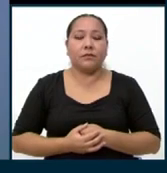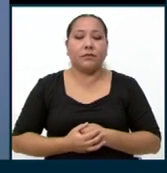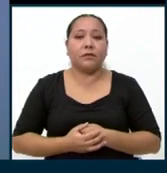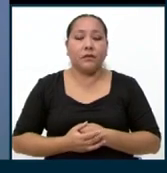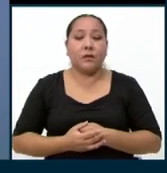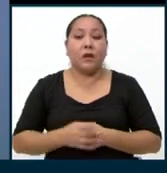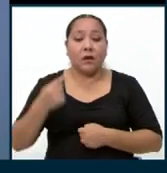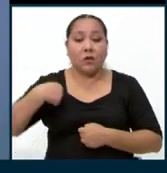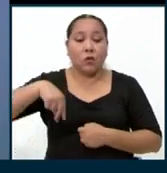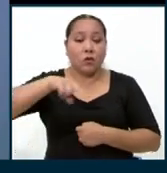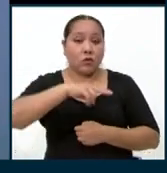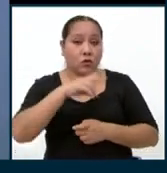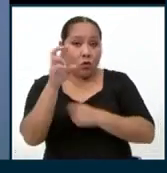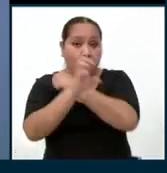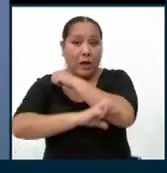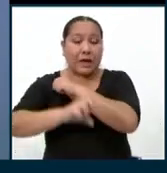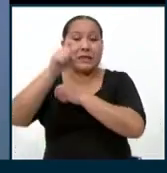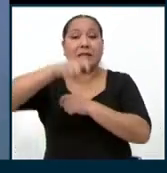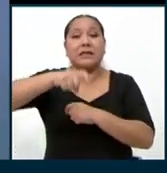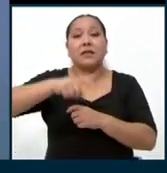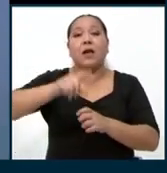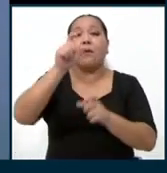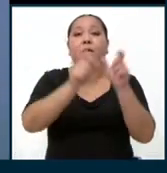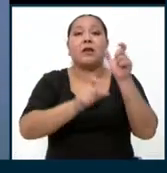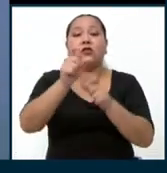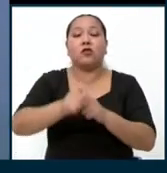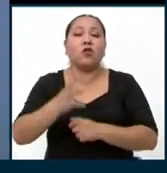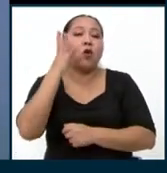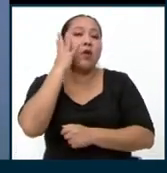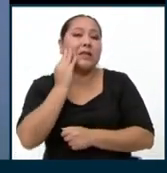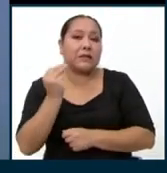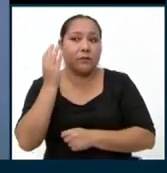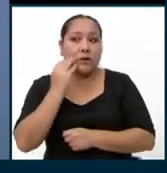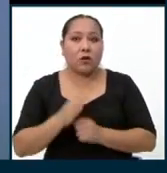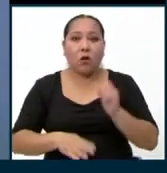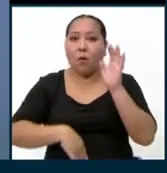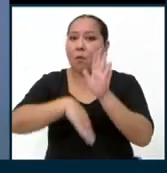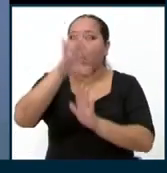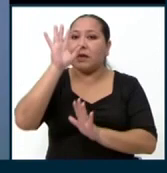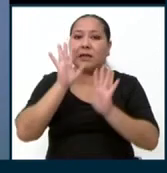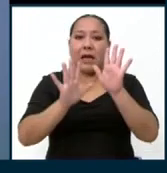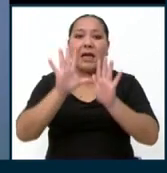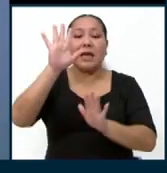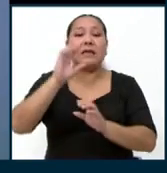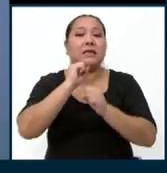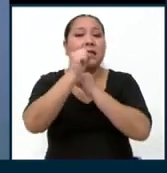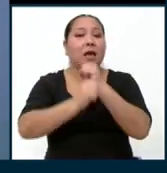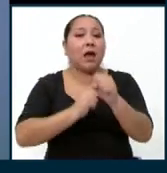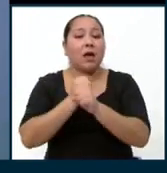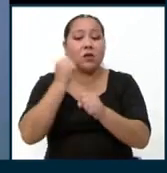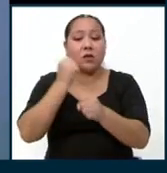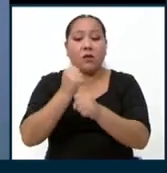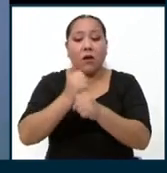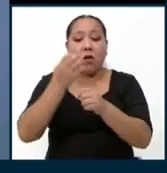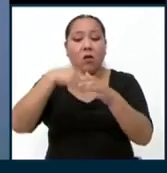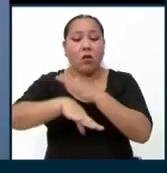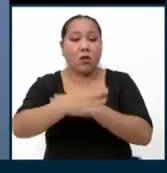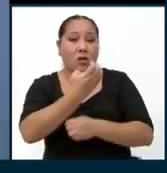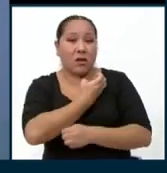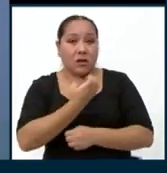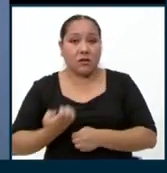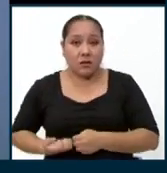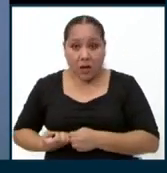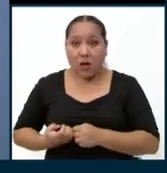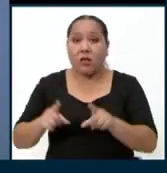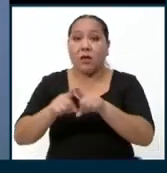Nuestro país necesita de gente que tenga experiencia. Tengo más de 15 años trabajando en el sector público y privado y